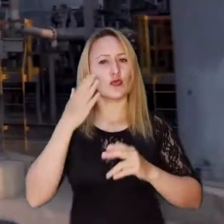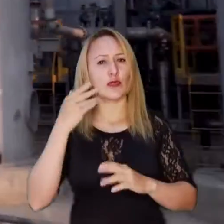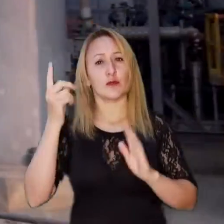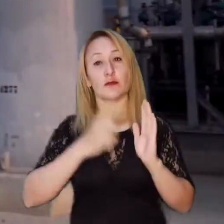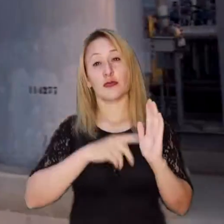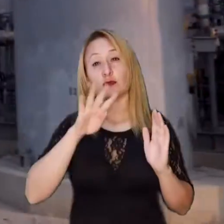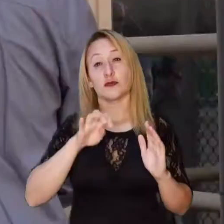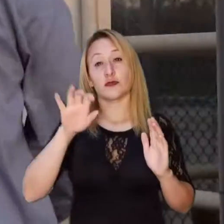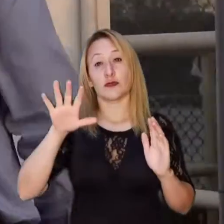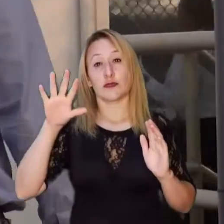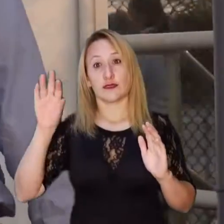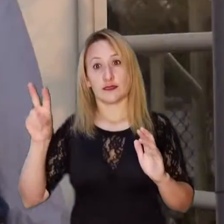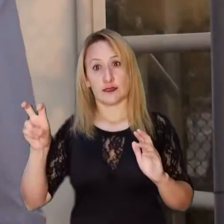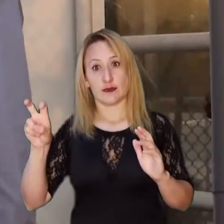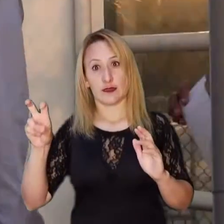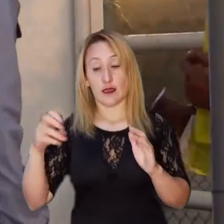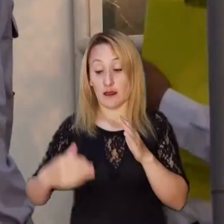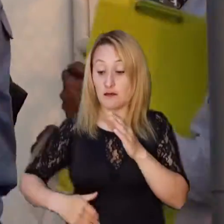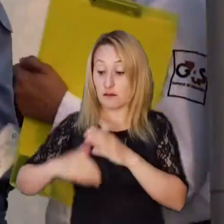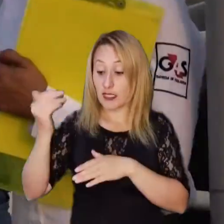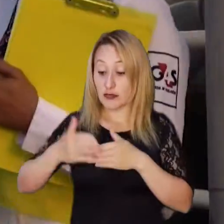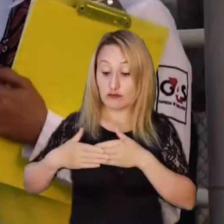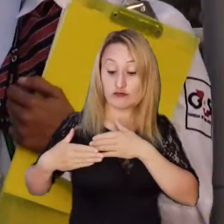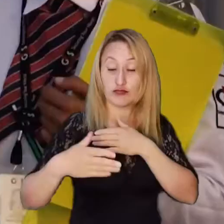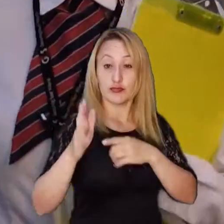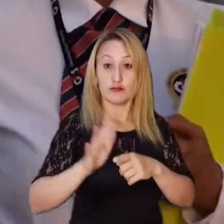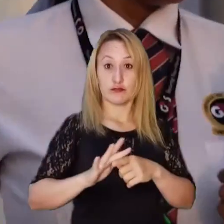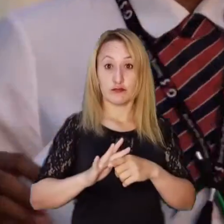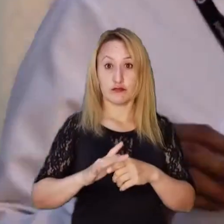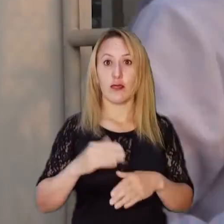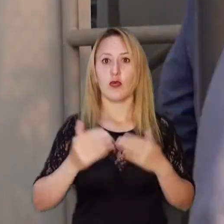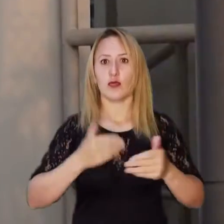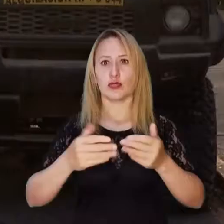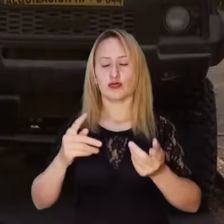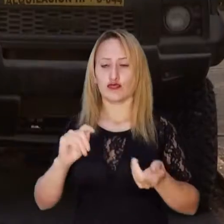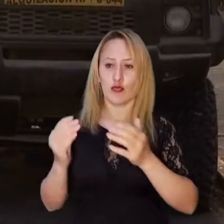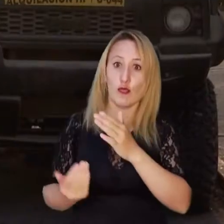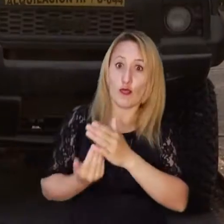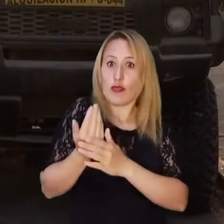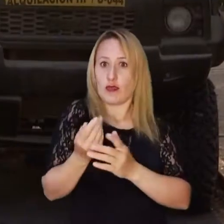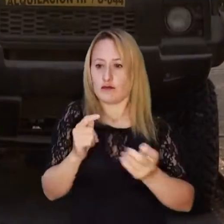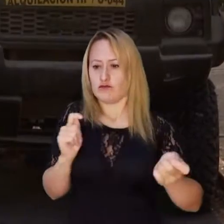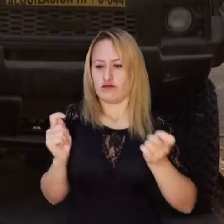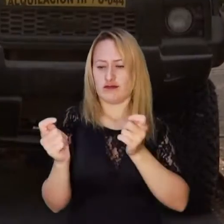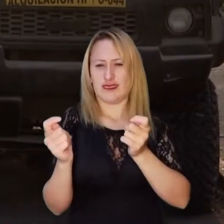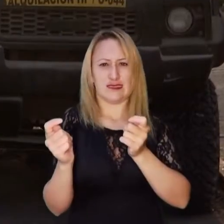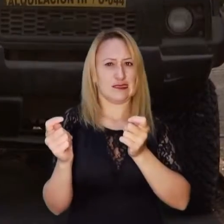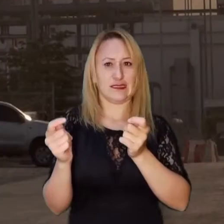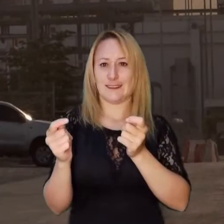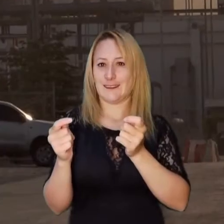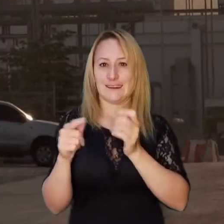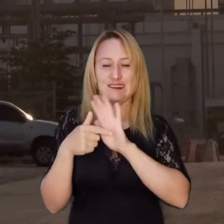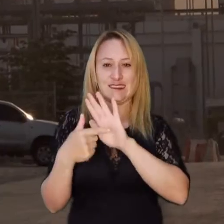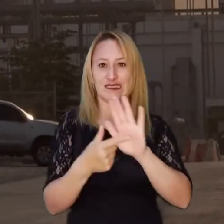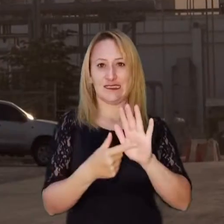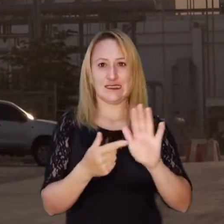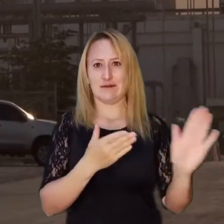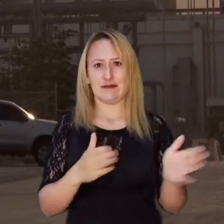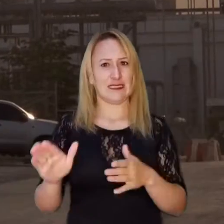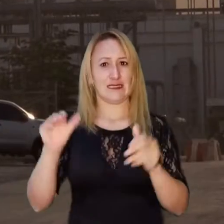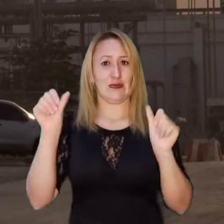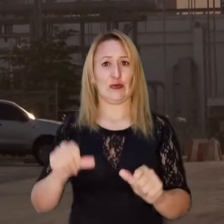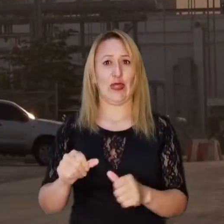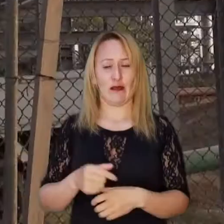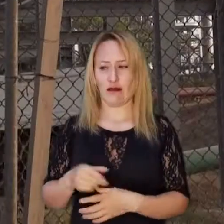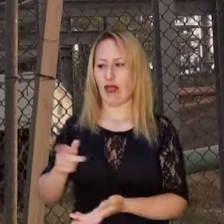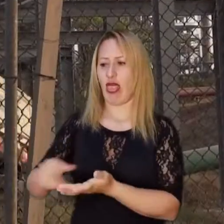Reficar se remonta al año de 1957, cuando inició operaciones, en la actualidad, su proceso de modernización evidencia una mala planeación en